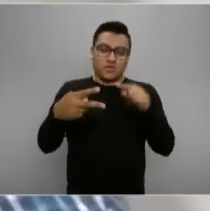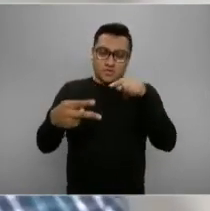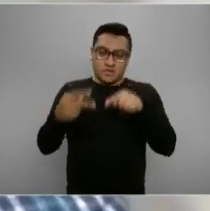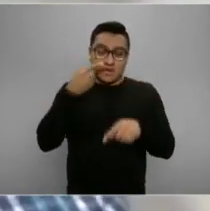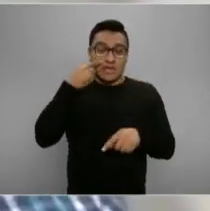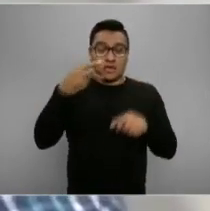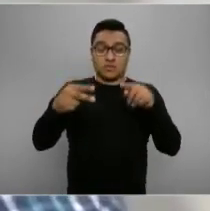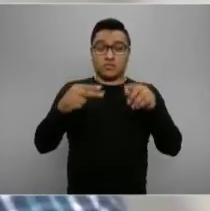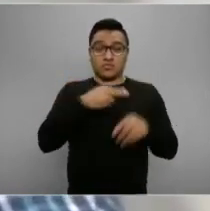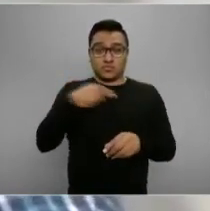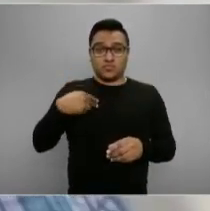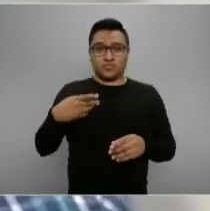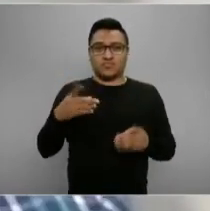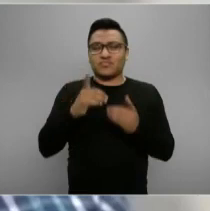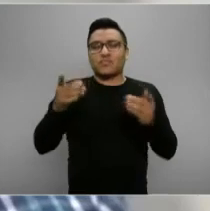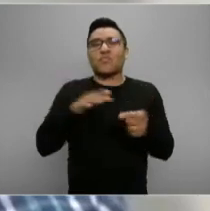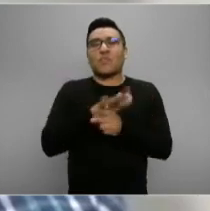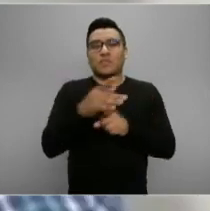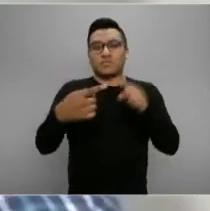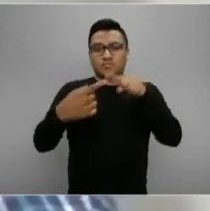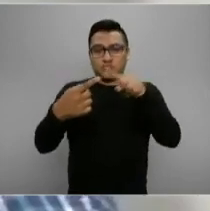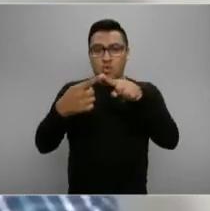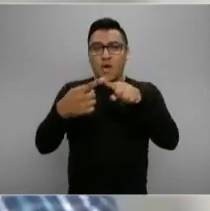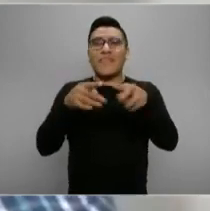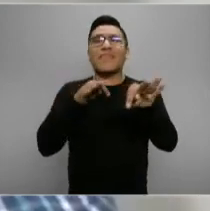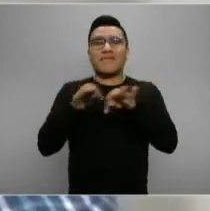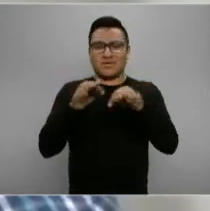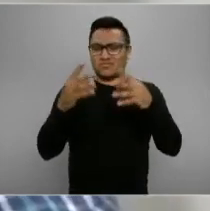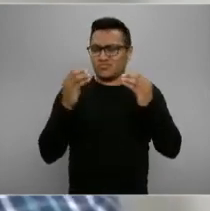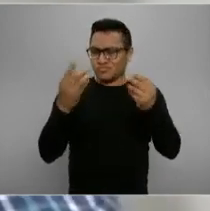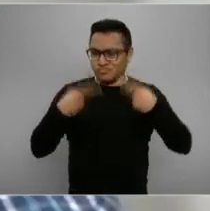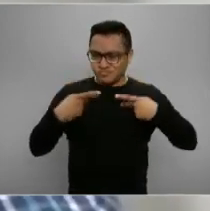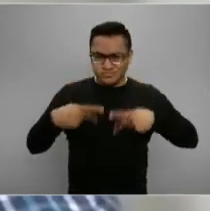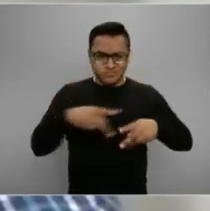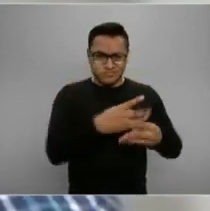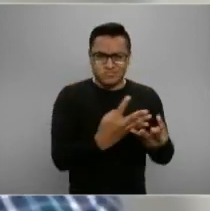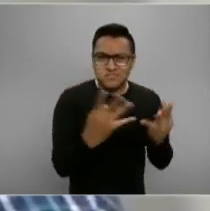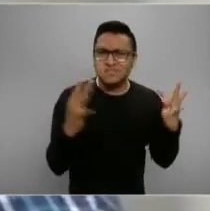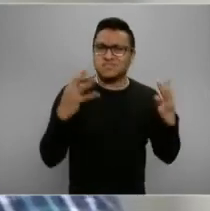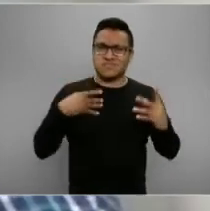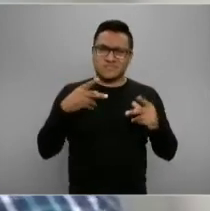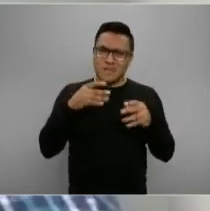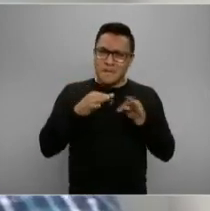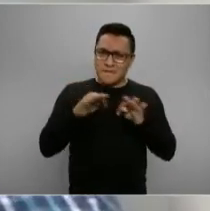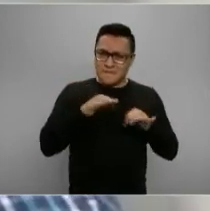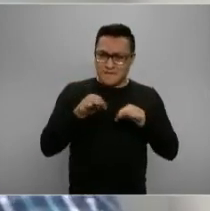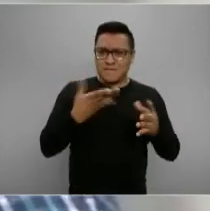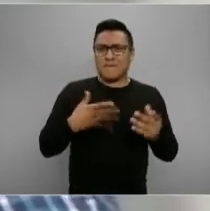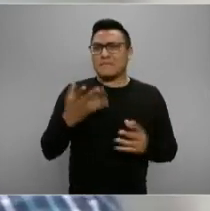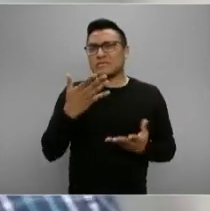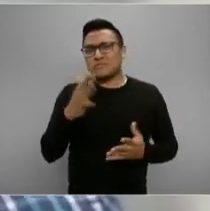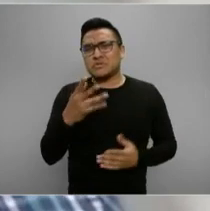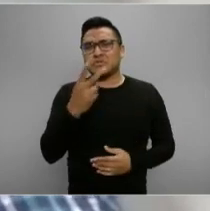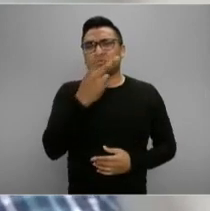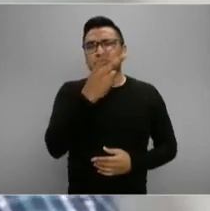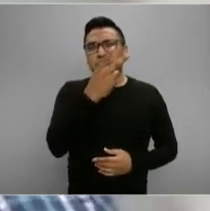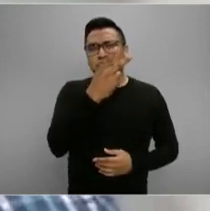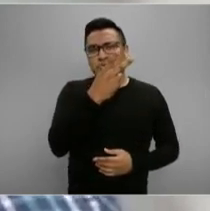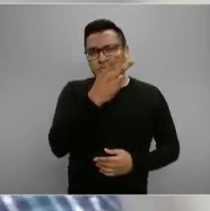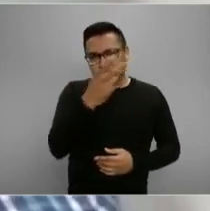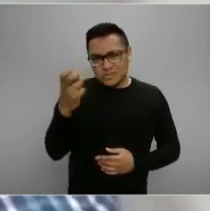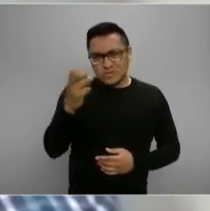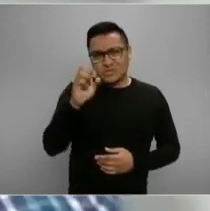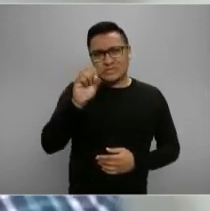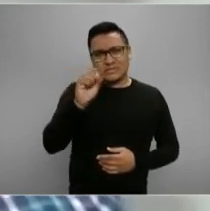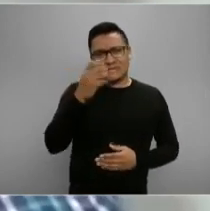cosas. Uno, generar un importante volumen de empleos. Nuestros cálculos son que vamos a estar generando alrededor de 260 mil empleos